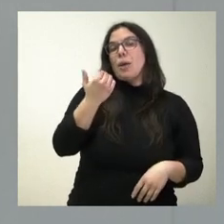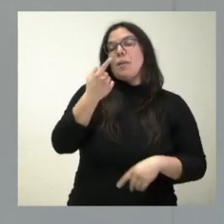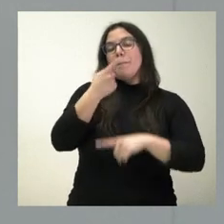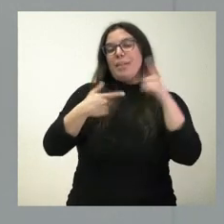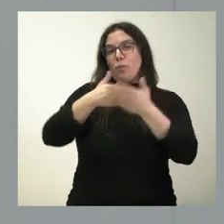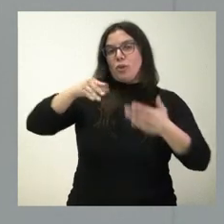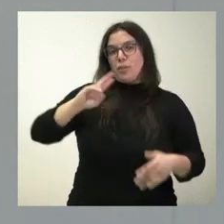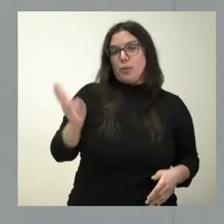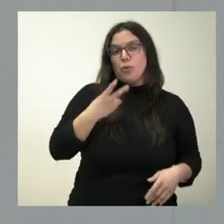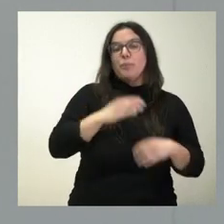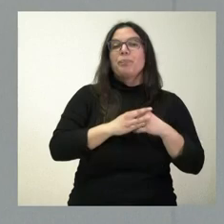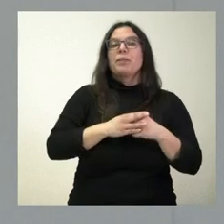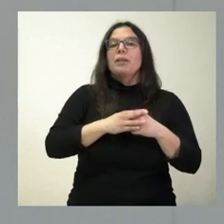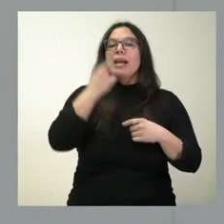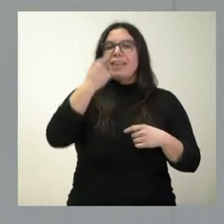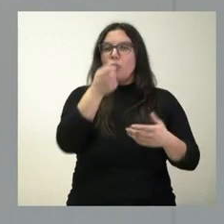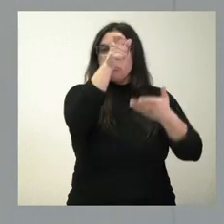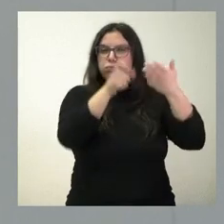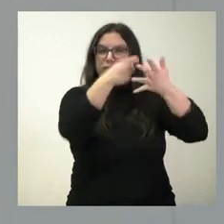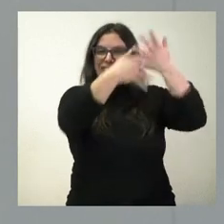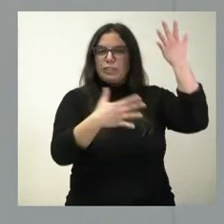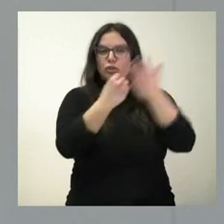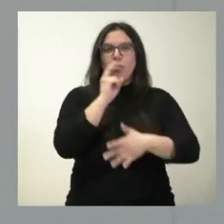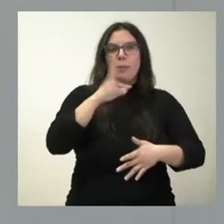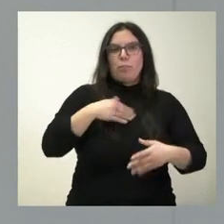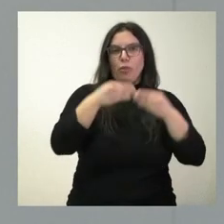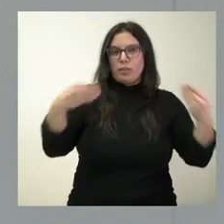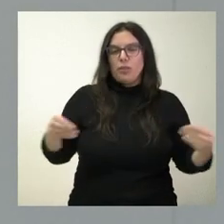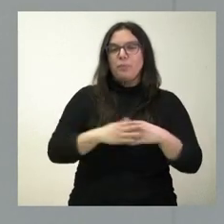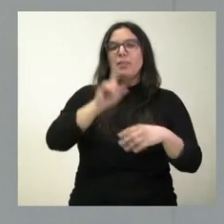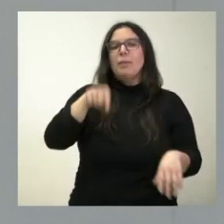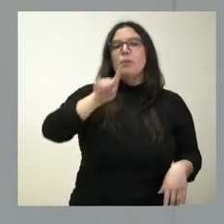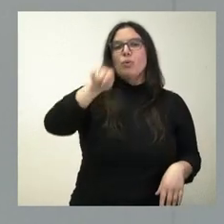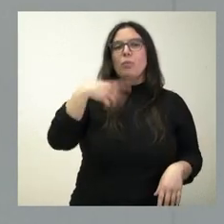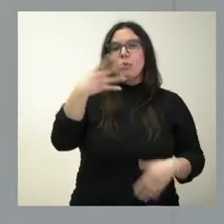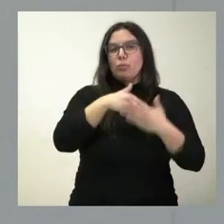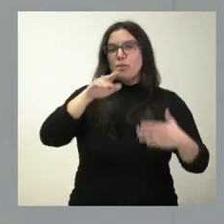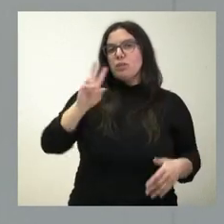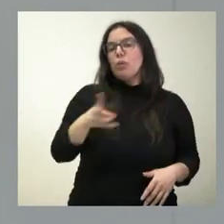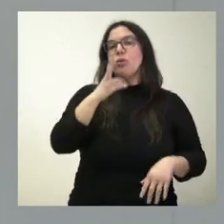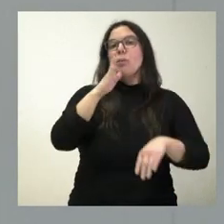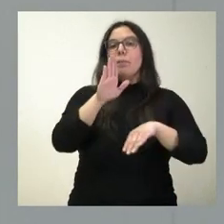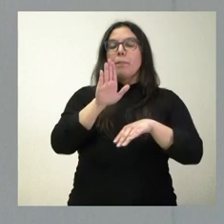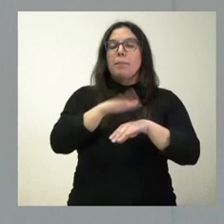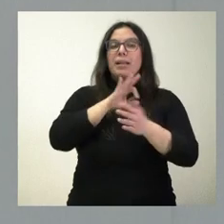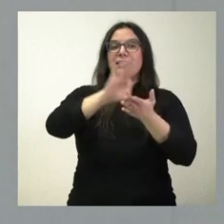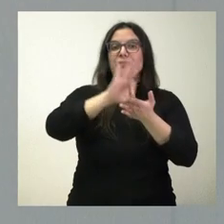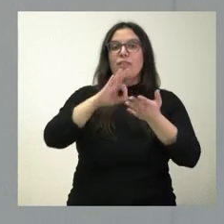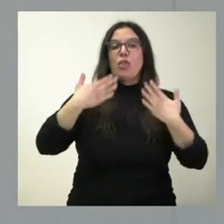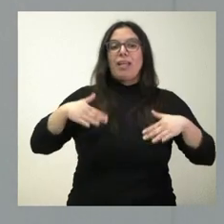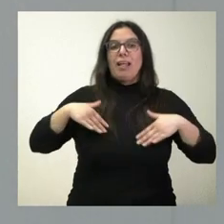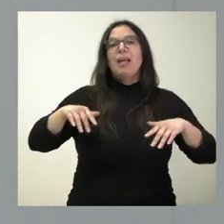euros. Tienen ustedes la relación de cada una de estas actuaciones. Asimismo, 1,4 millones de euros para el servicio de lavandería